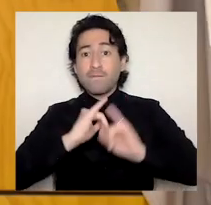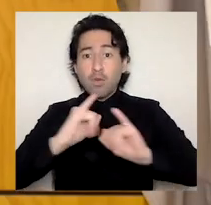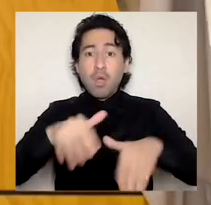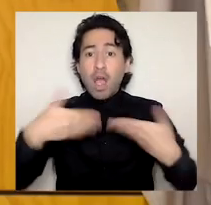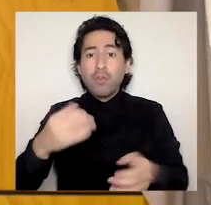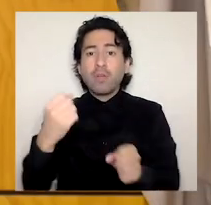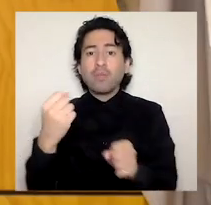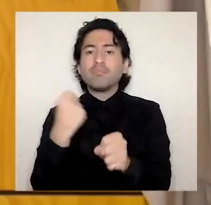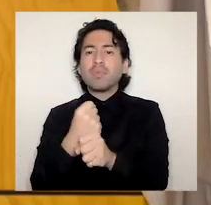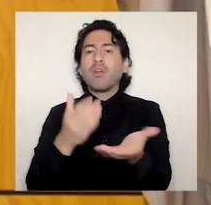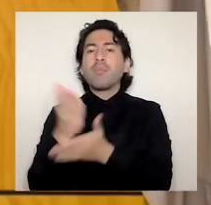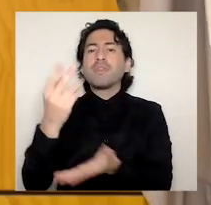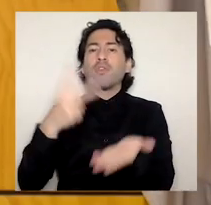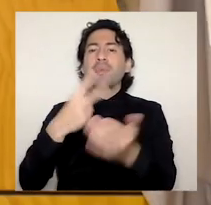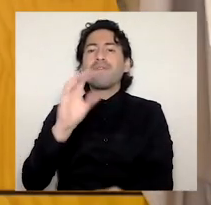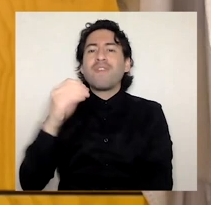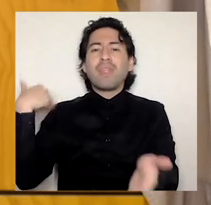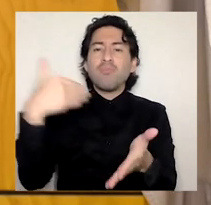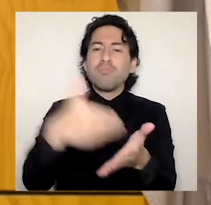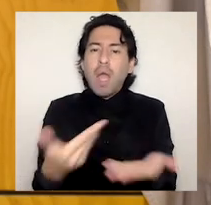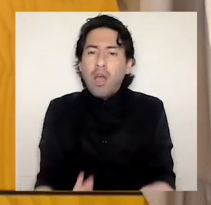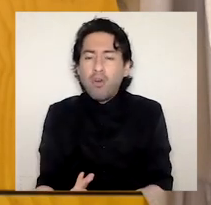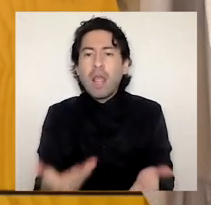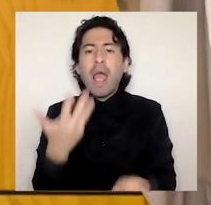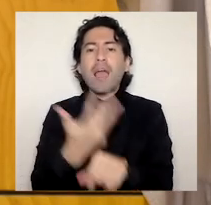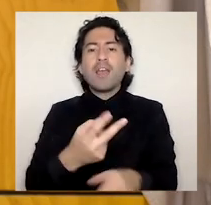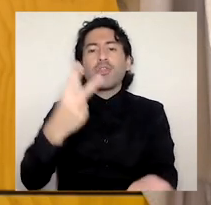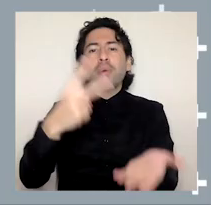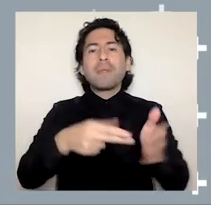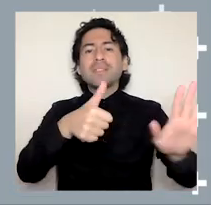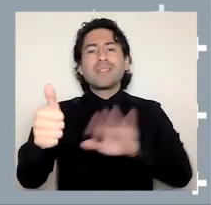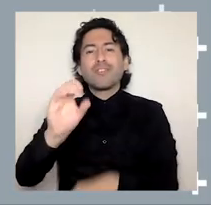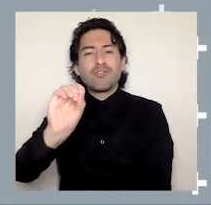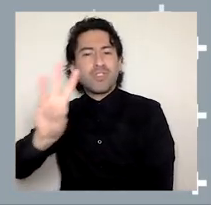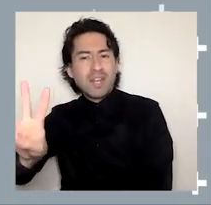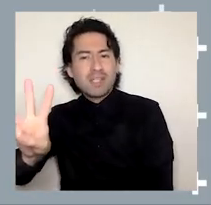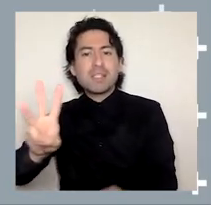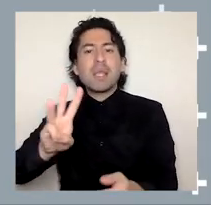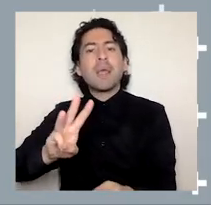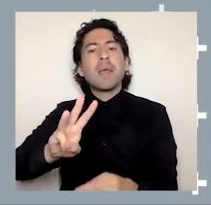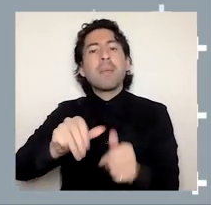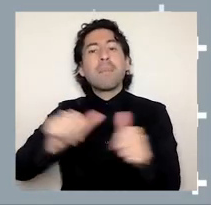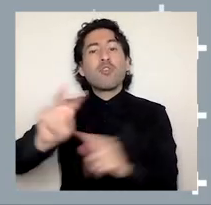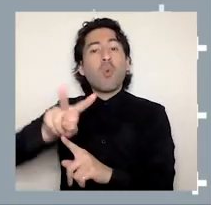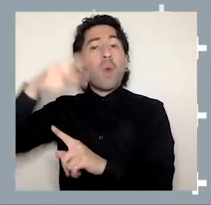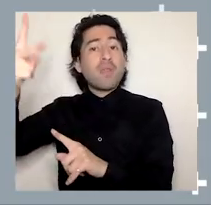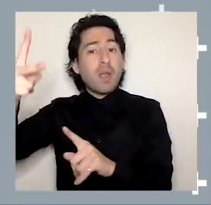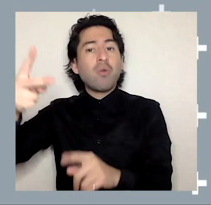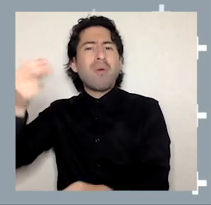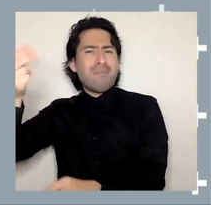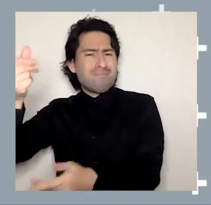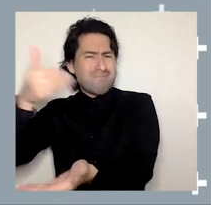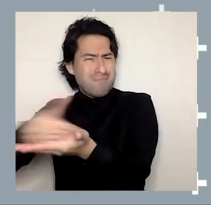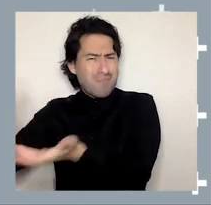el año 2020 a la fecha, hay 2.603 metros cuadrados con inversión de 1.675 millones de